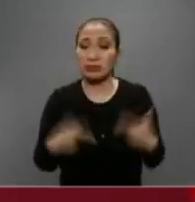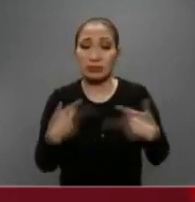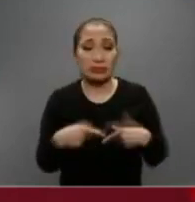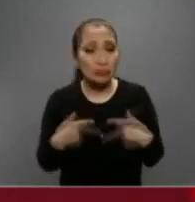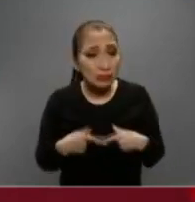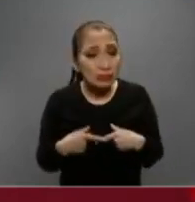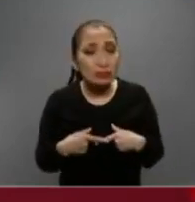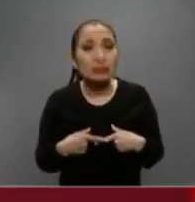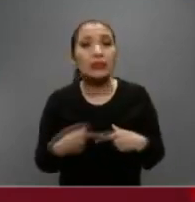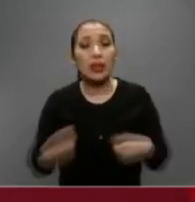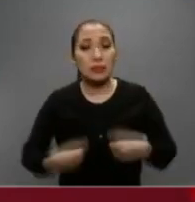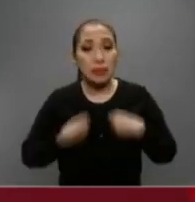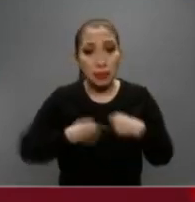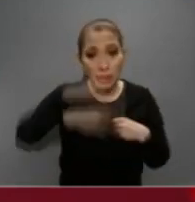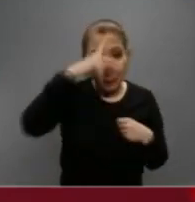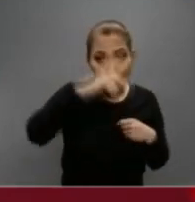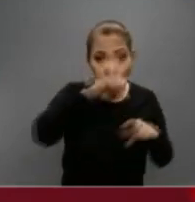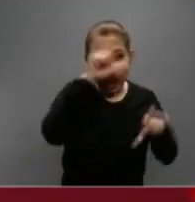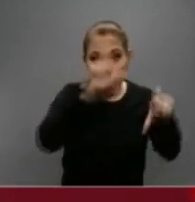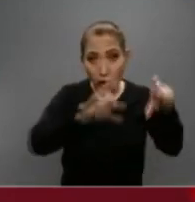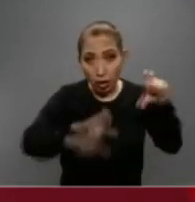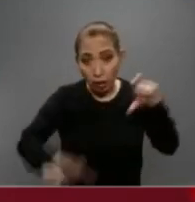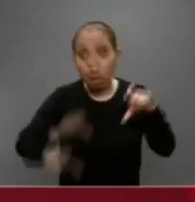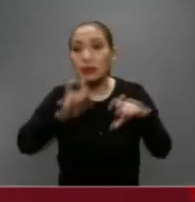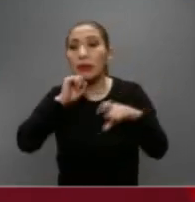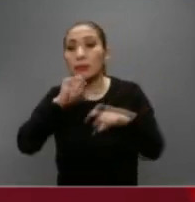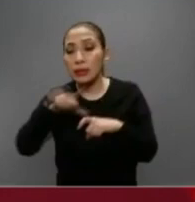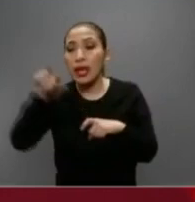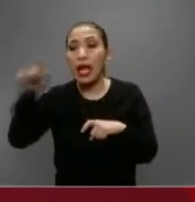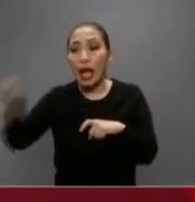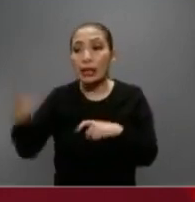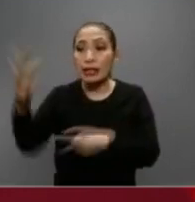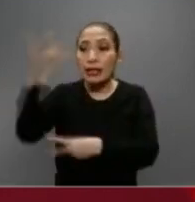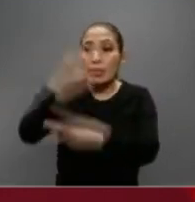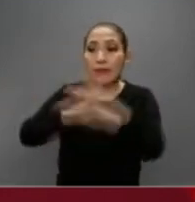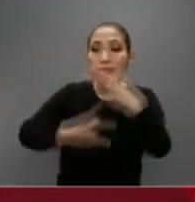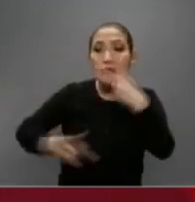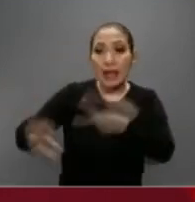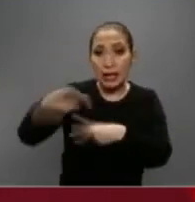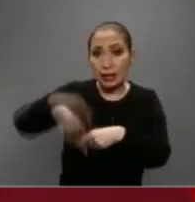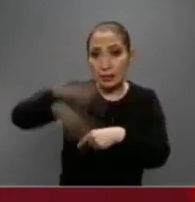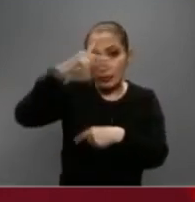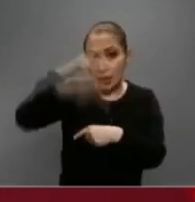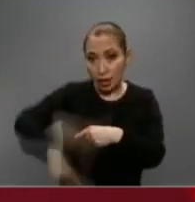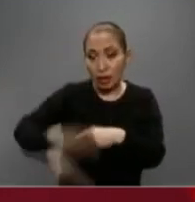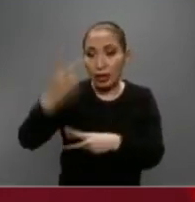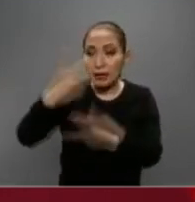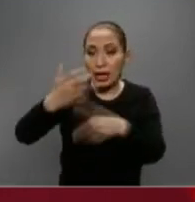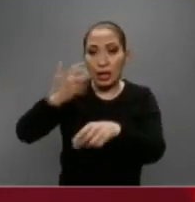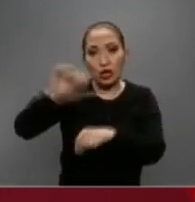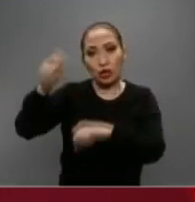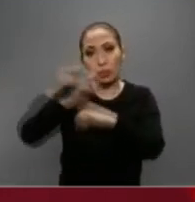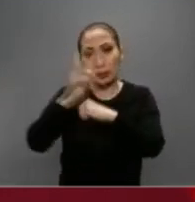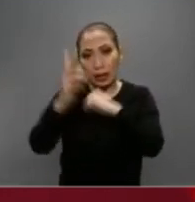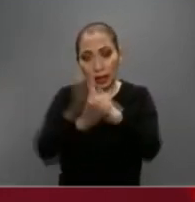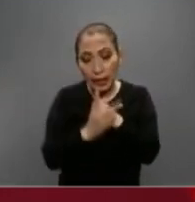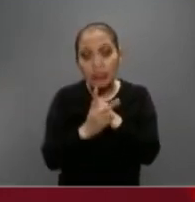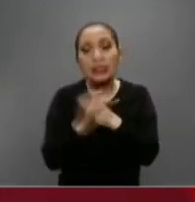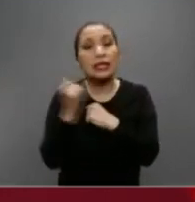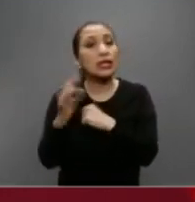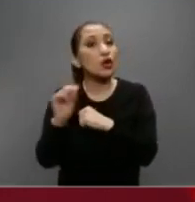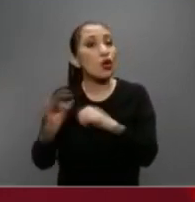población residente en territorio mexicano, incluida la que arriba al territorio mexicano procedente del extranjero,